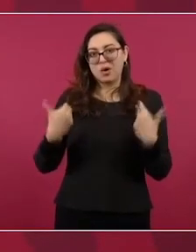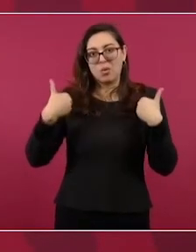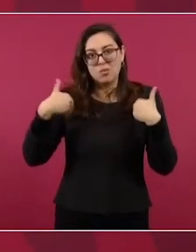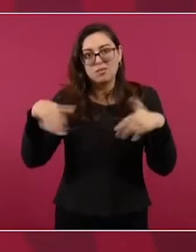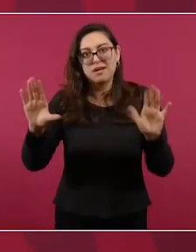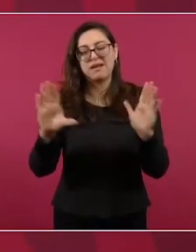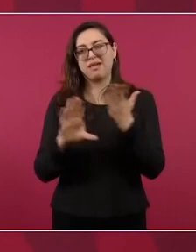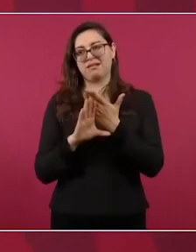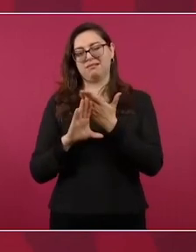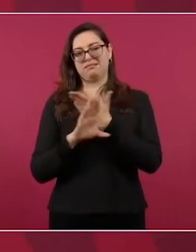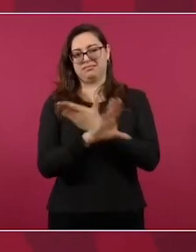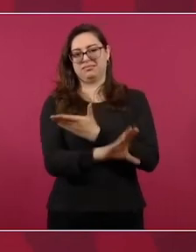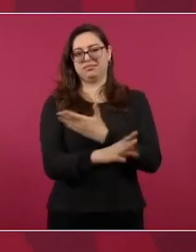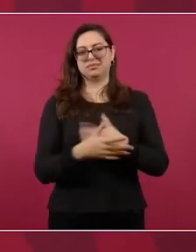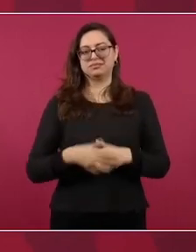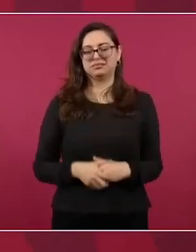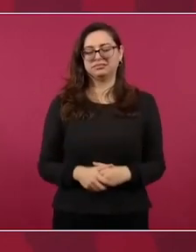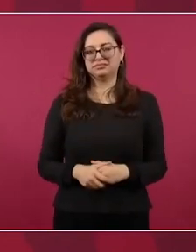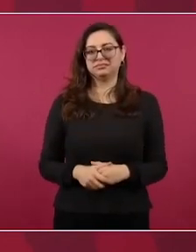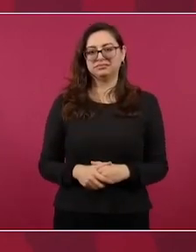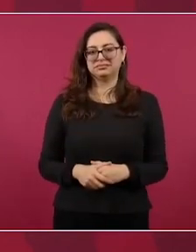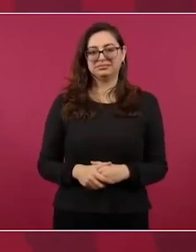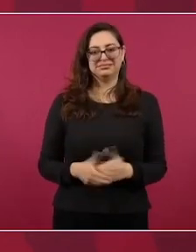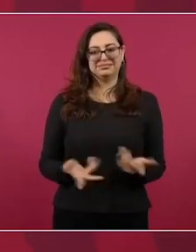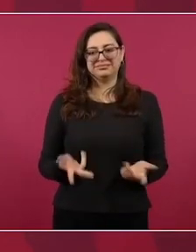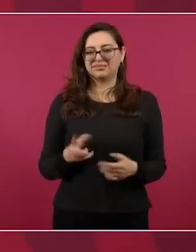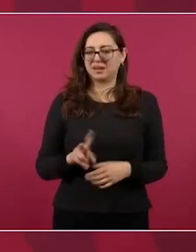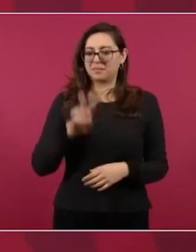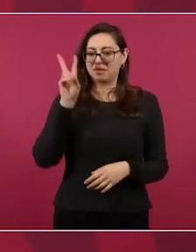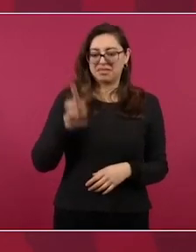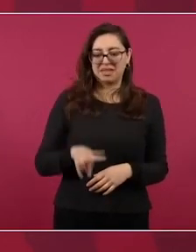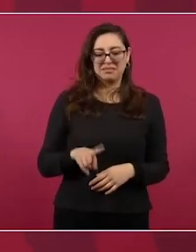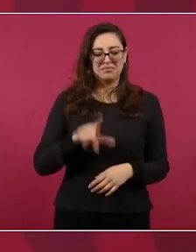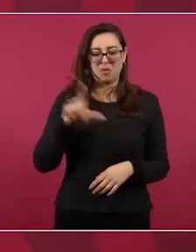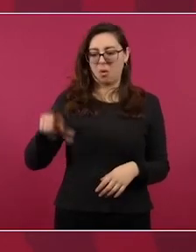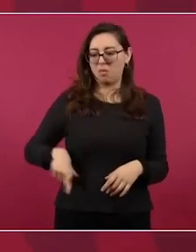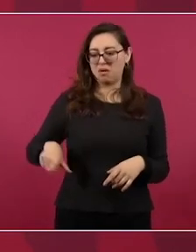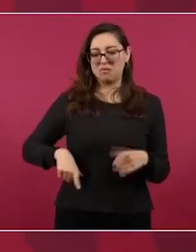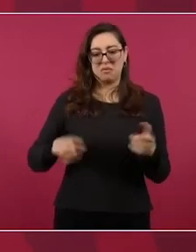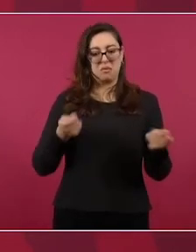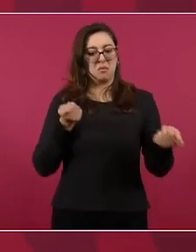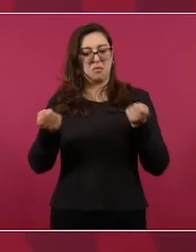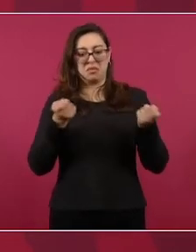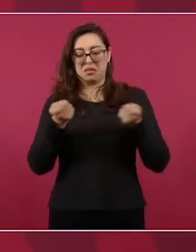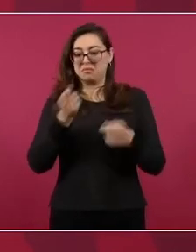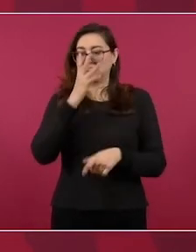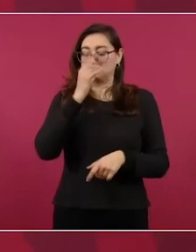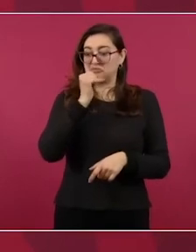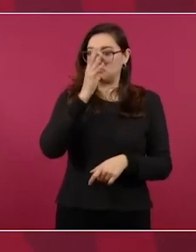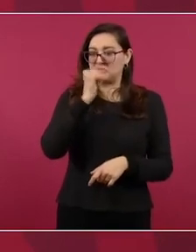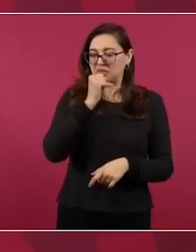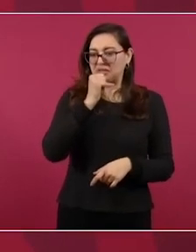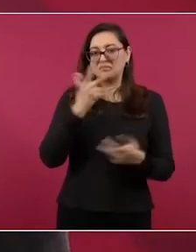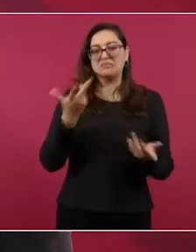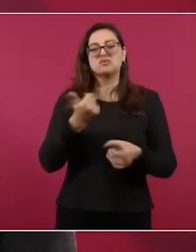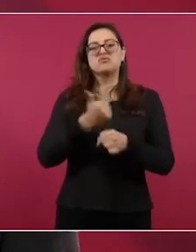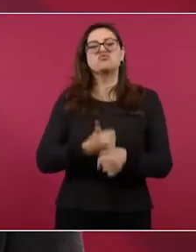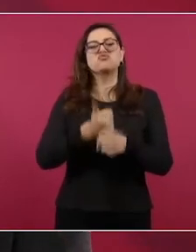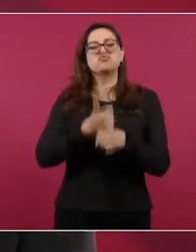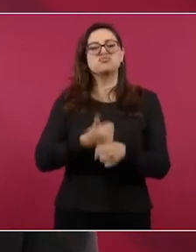veces, afecta fundamentalmente al hermano pueblo de Perú.